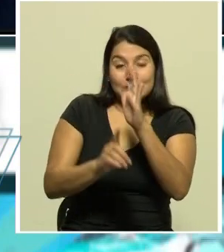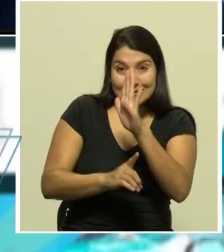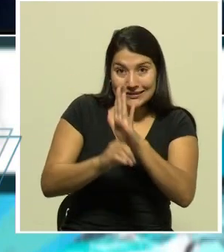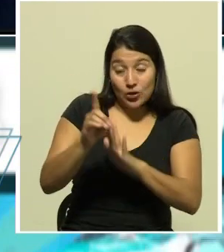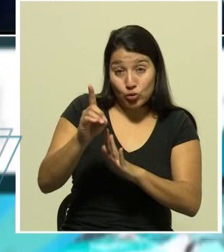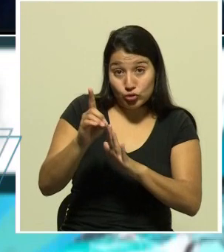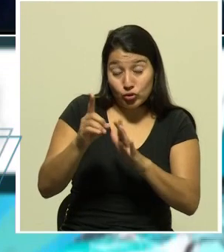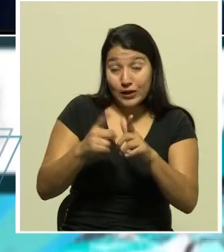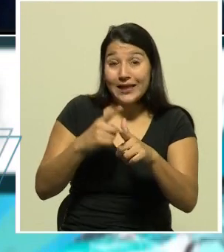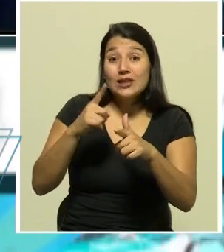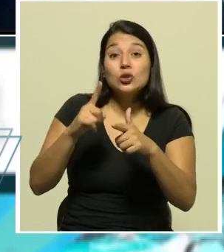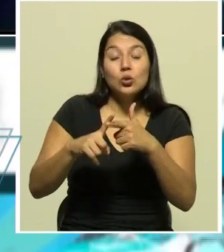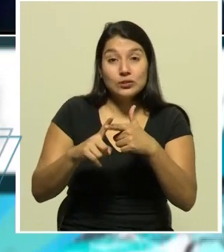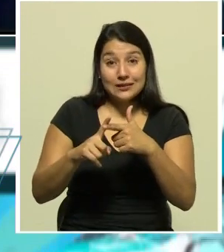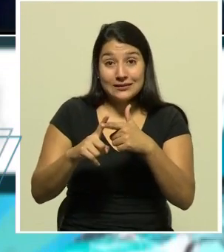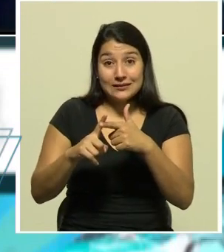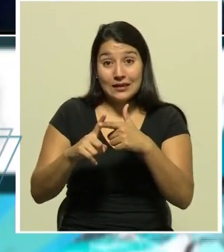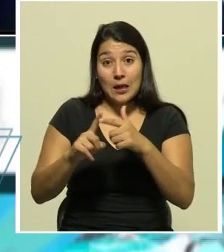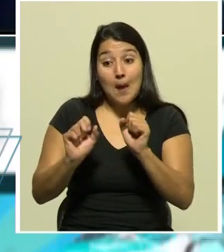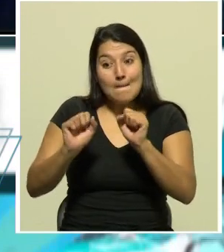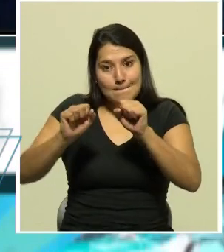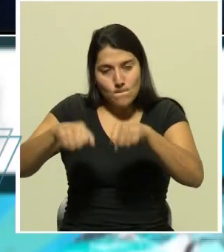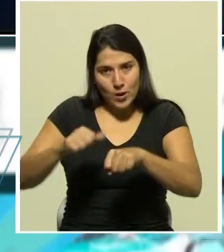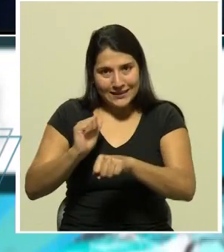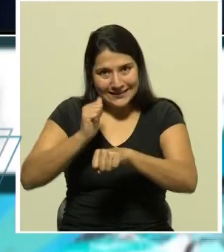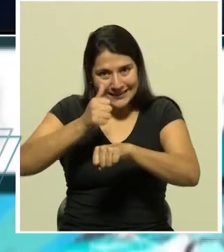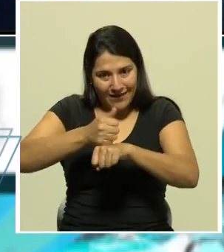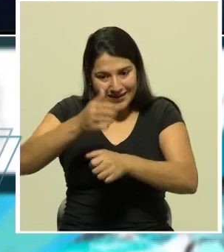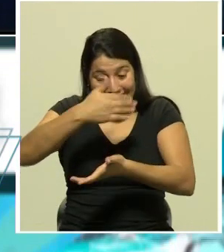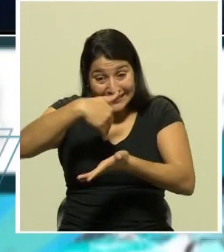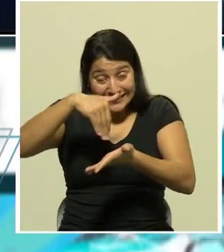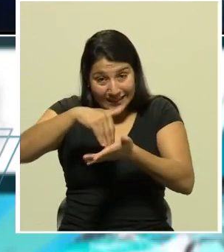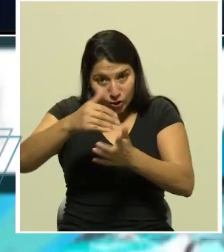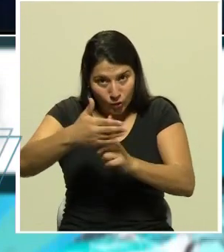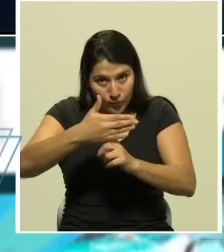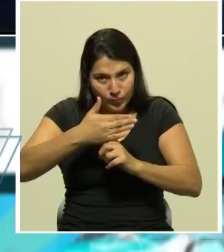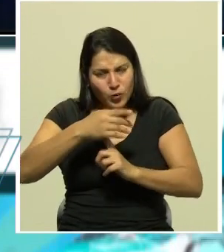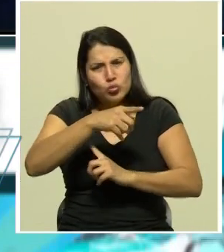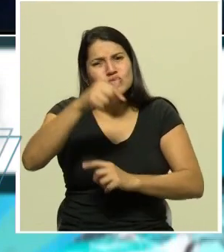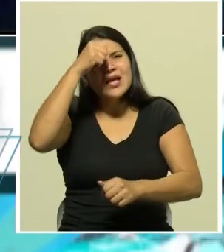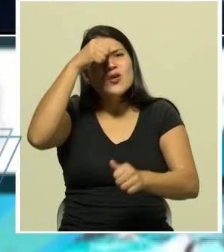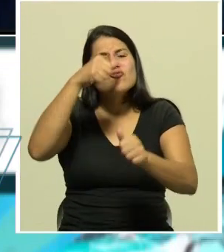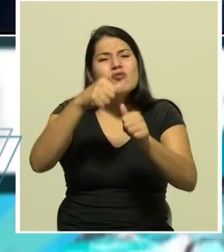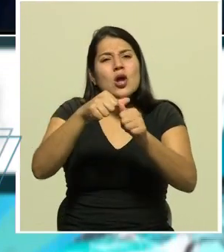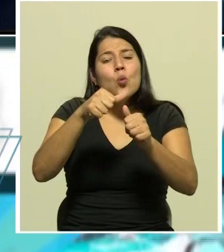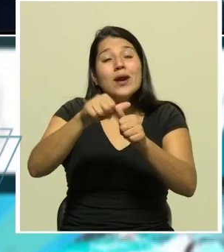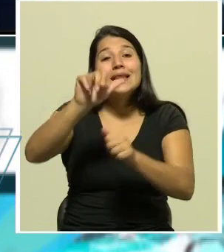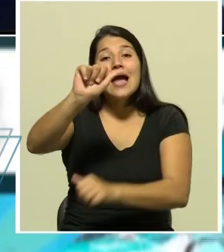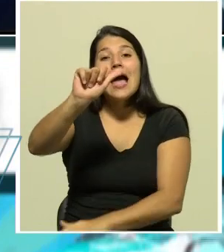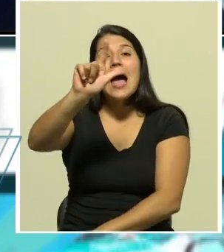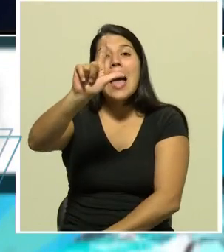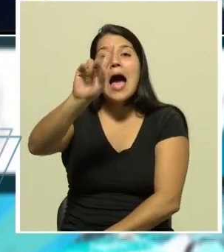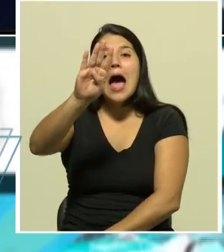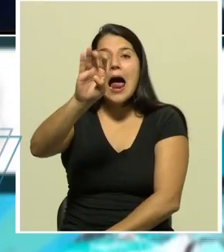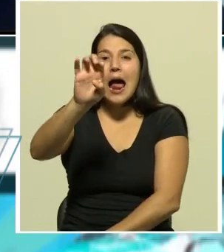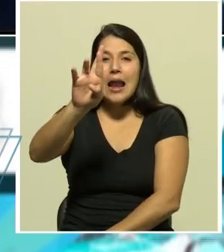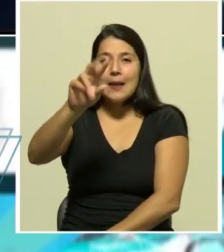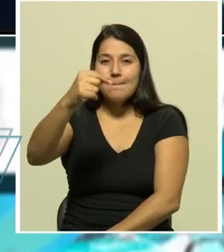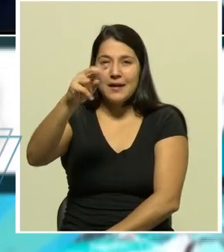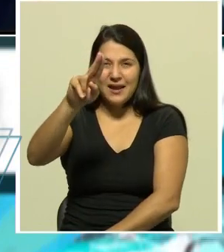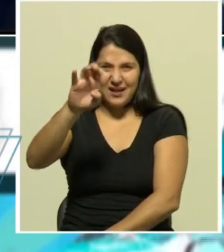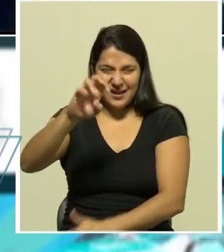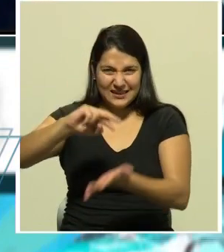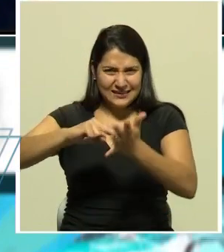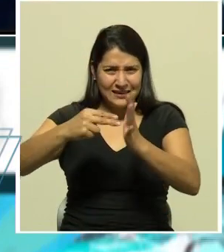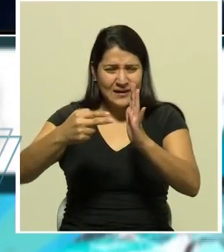este caso el albergue recordemos que la figura del albergue existe en todas las emergencias que tenemos en el país